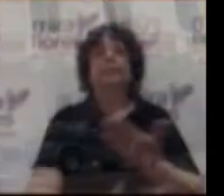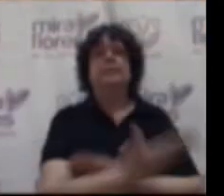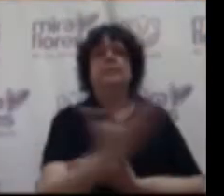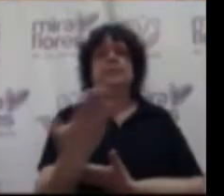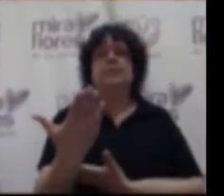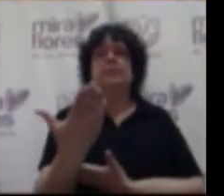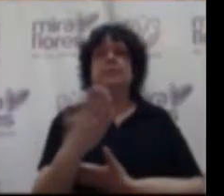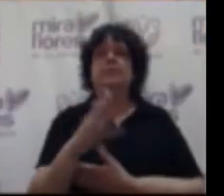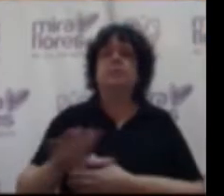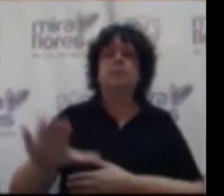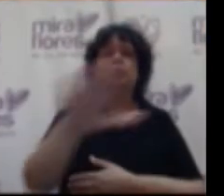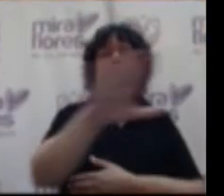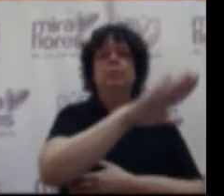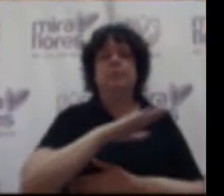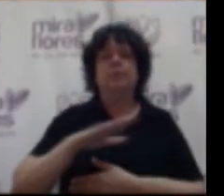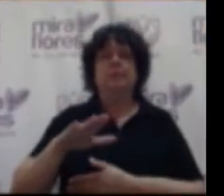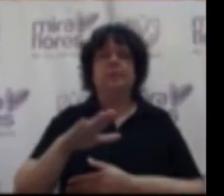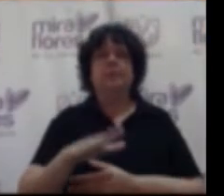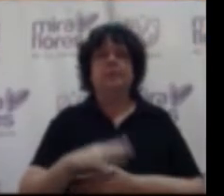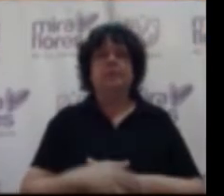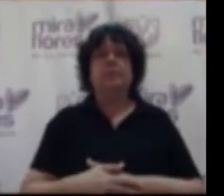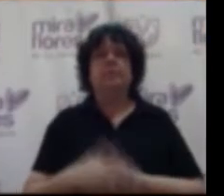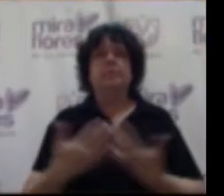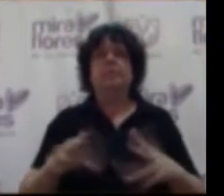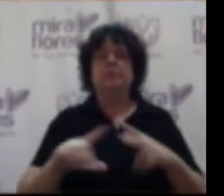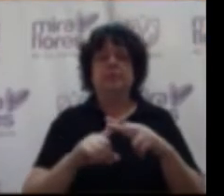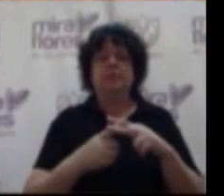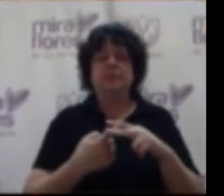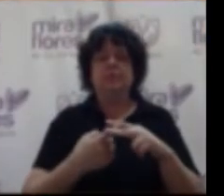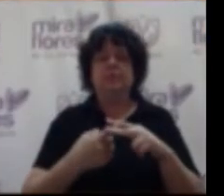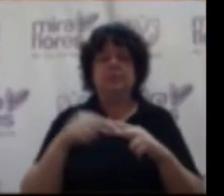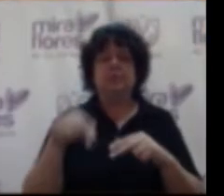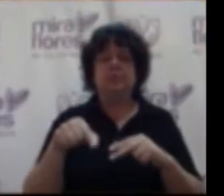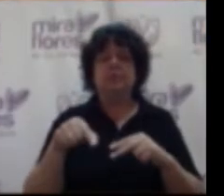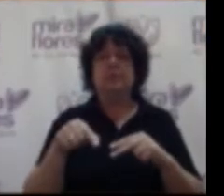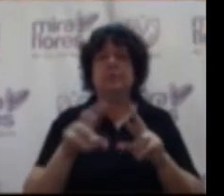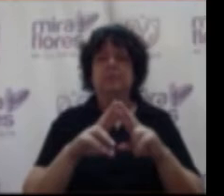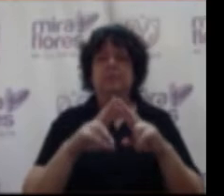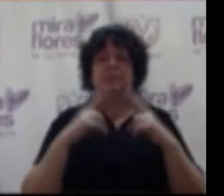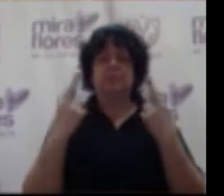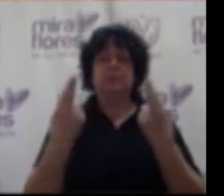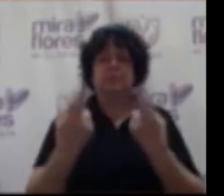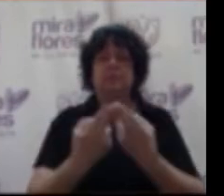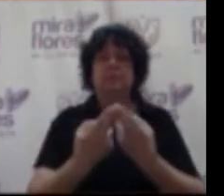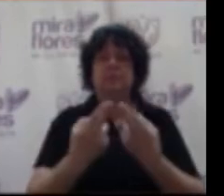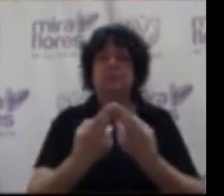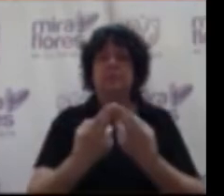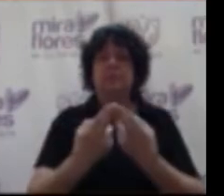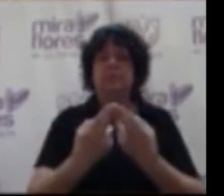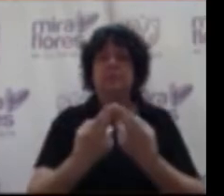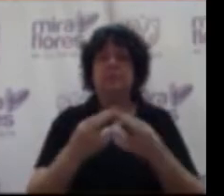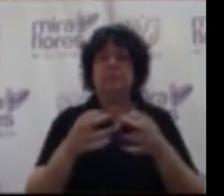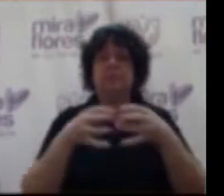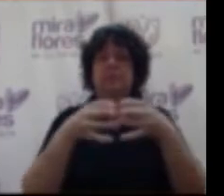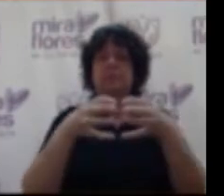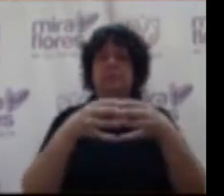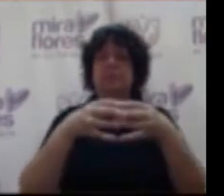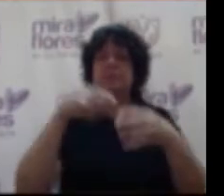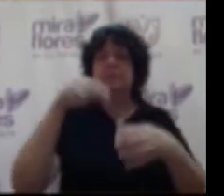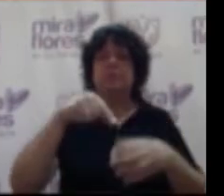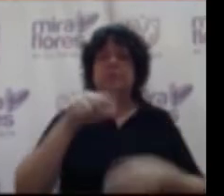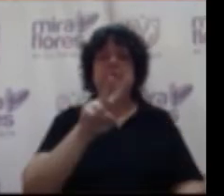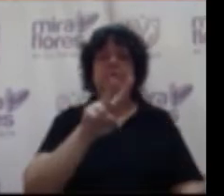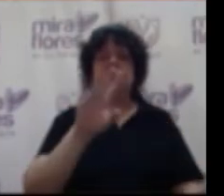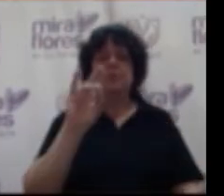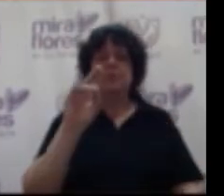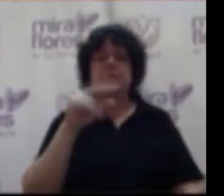con todos vamos a dar inicio a nuestra sesión ordinaria de la fecha hoy día es